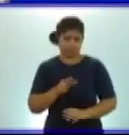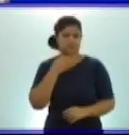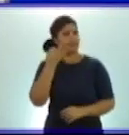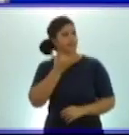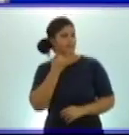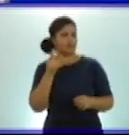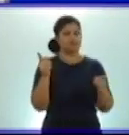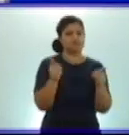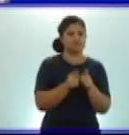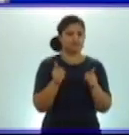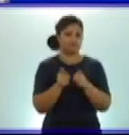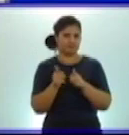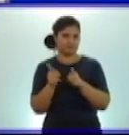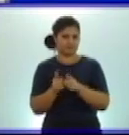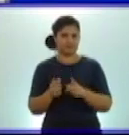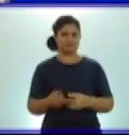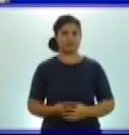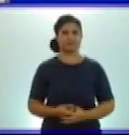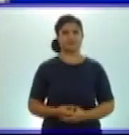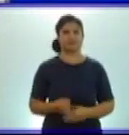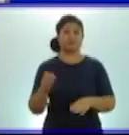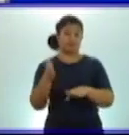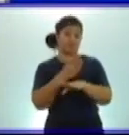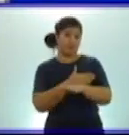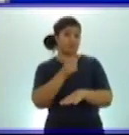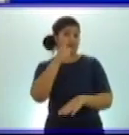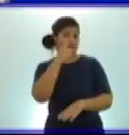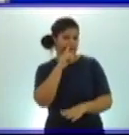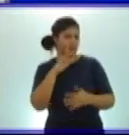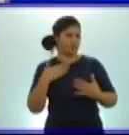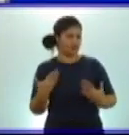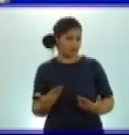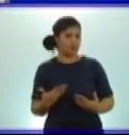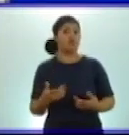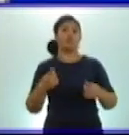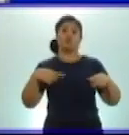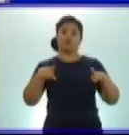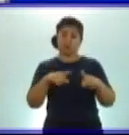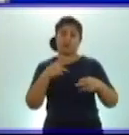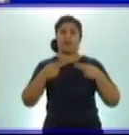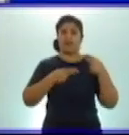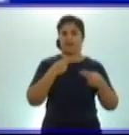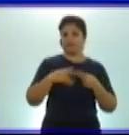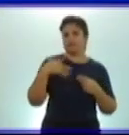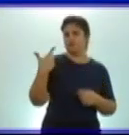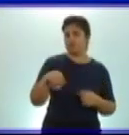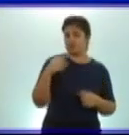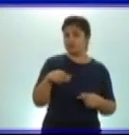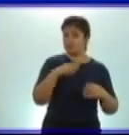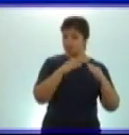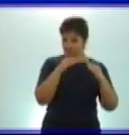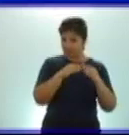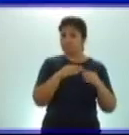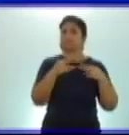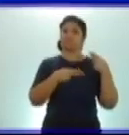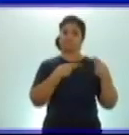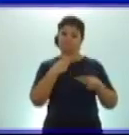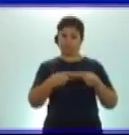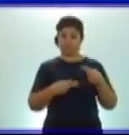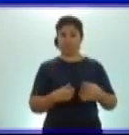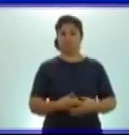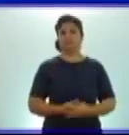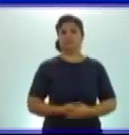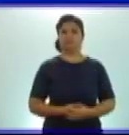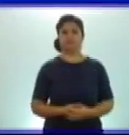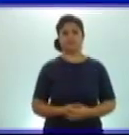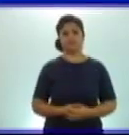bueno, cerrar, hacer el cierre de la actividad antes de orientar la actividad evaluativa. Digo actividad evaluativa